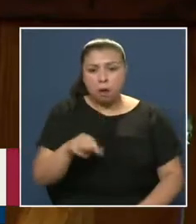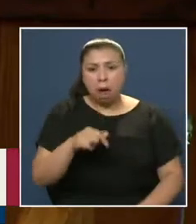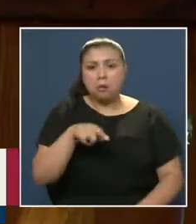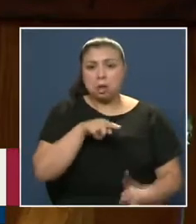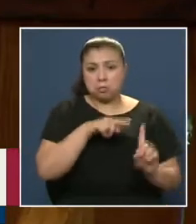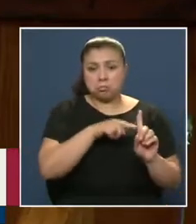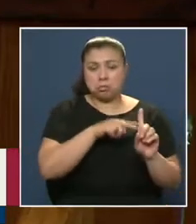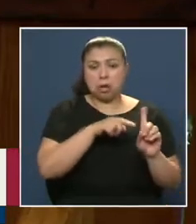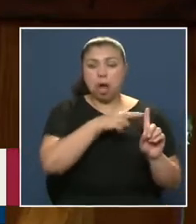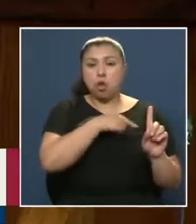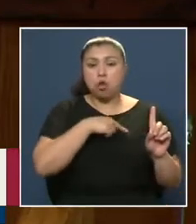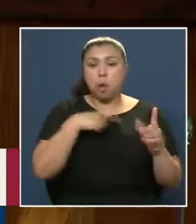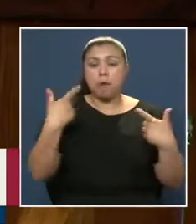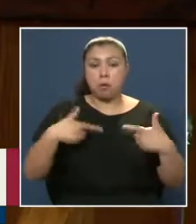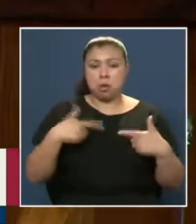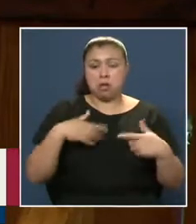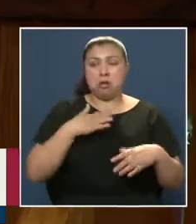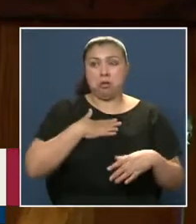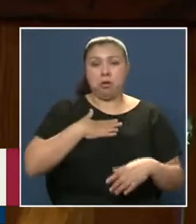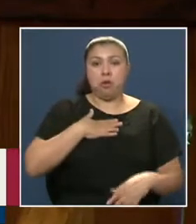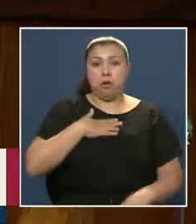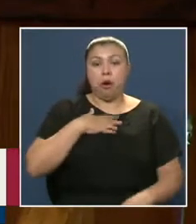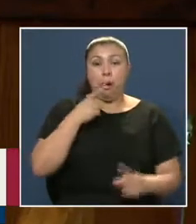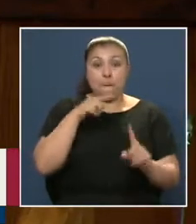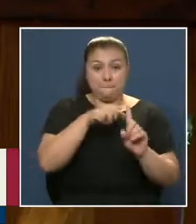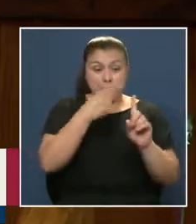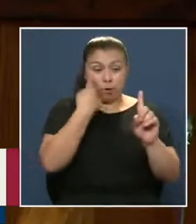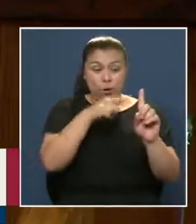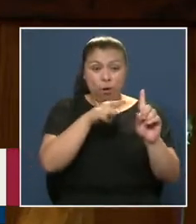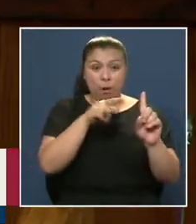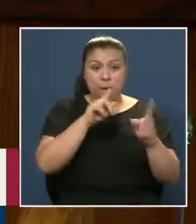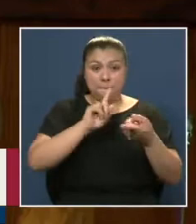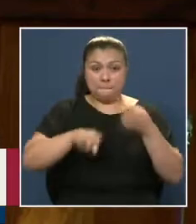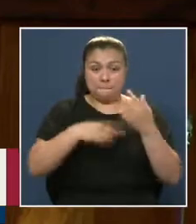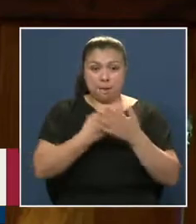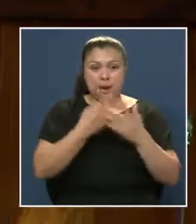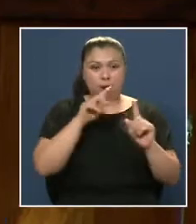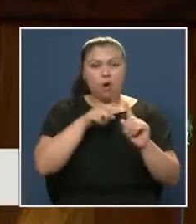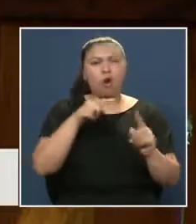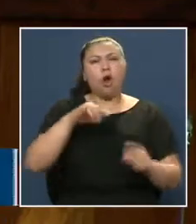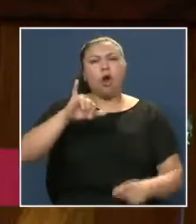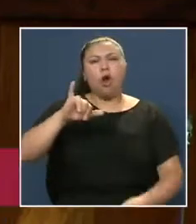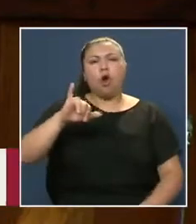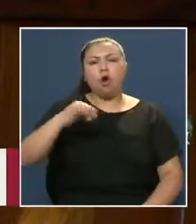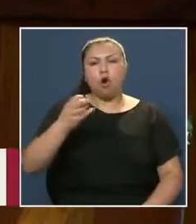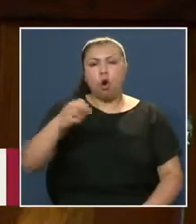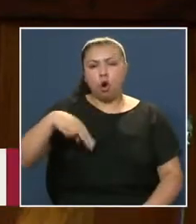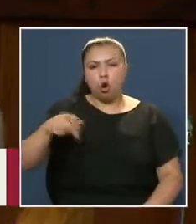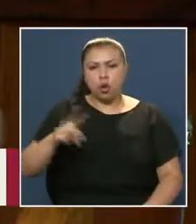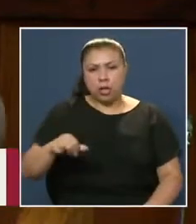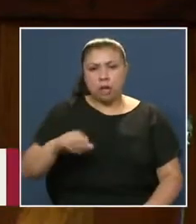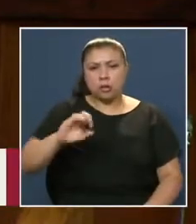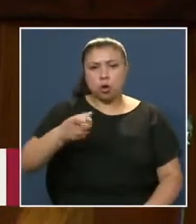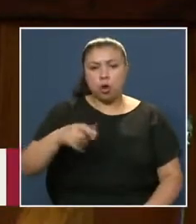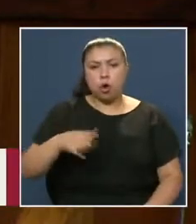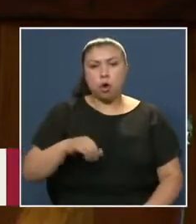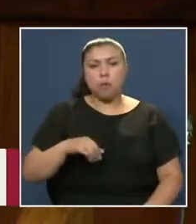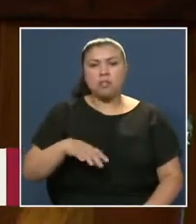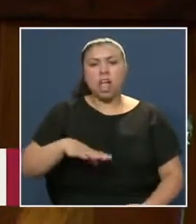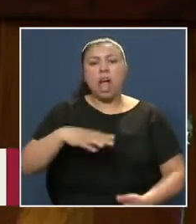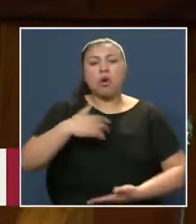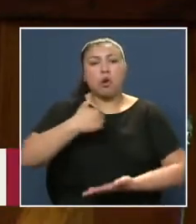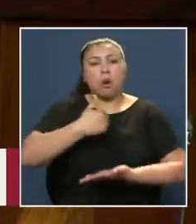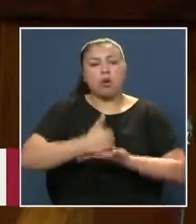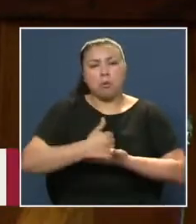primer nombre Político Que yo conocí En mi vida Junto con Jonás Gómez Los tengo en la mente Aparte Los que fueron Alcalde Arica Que era